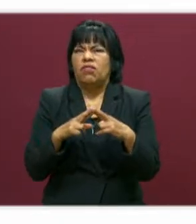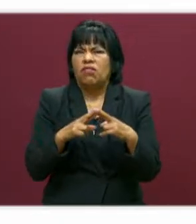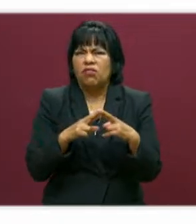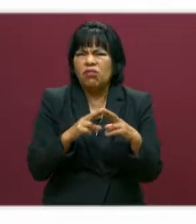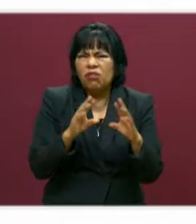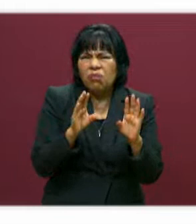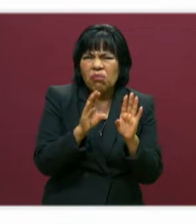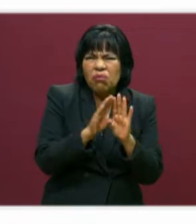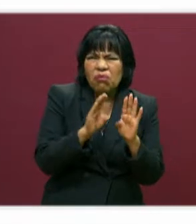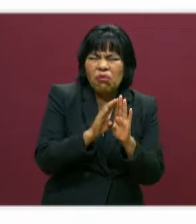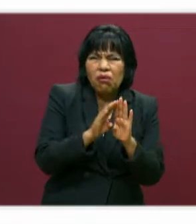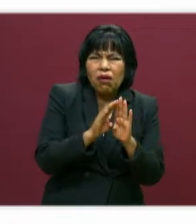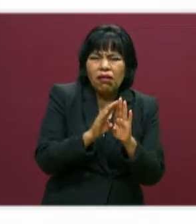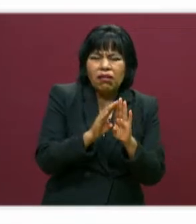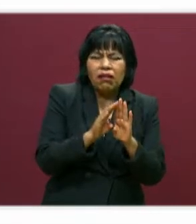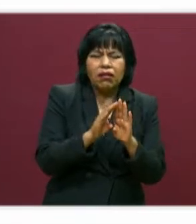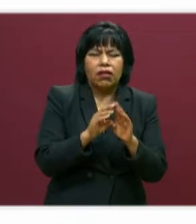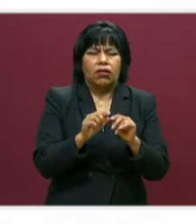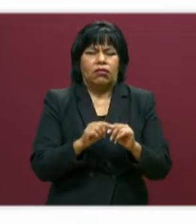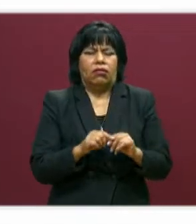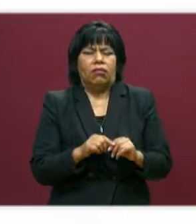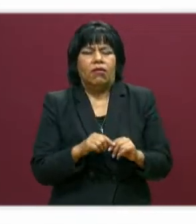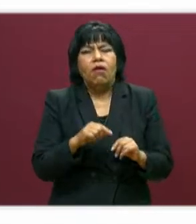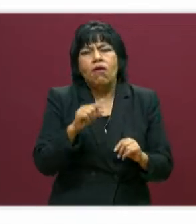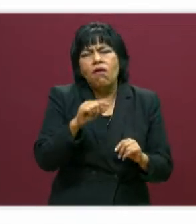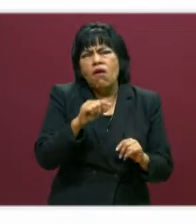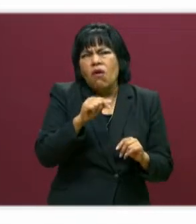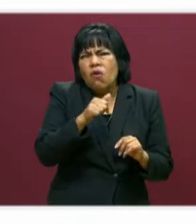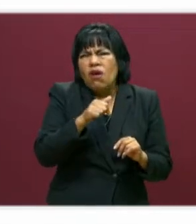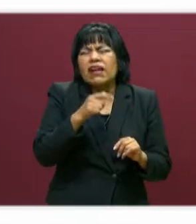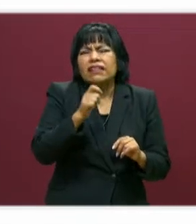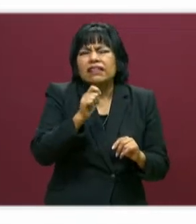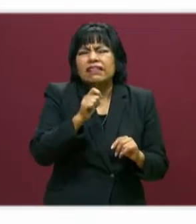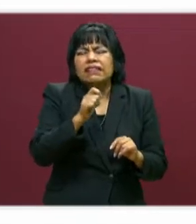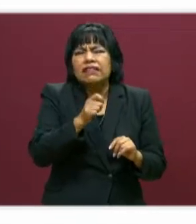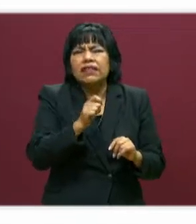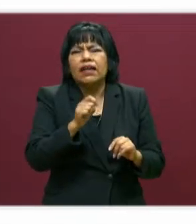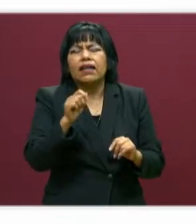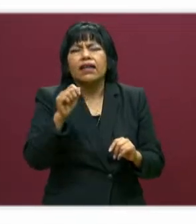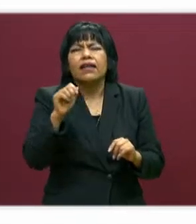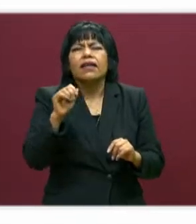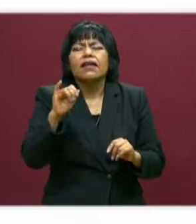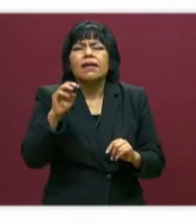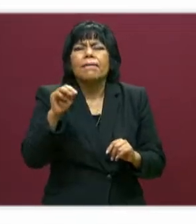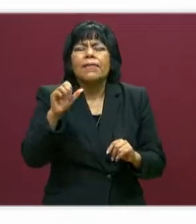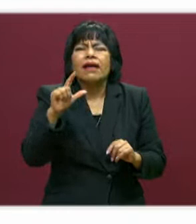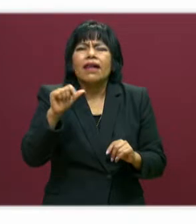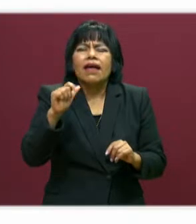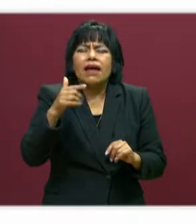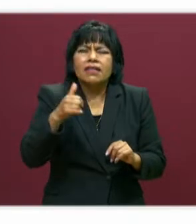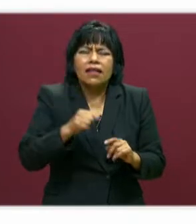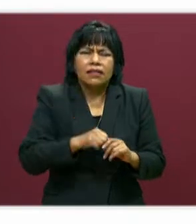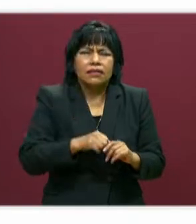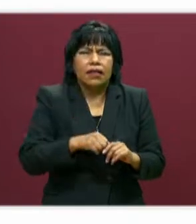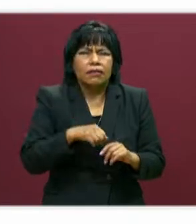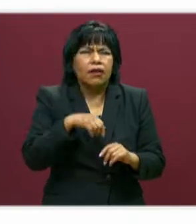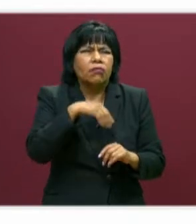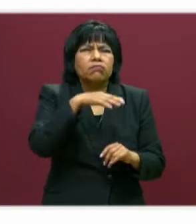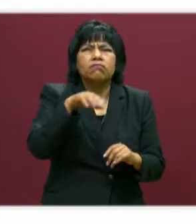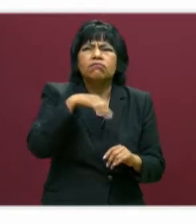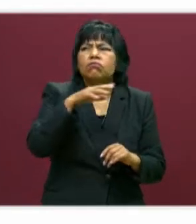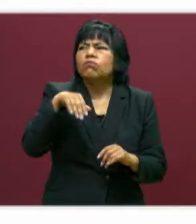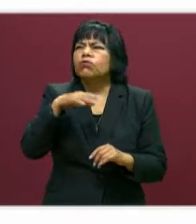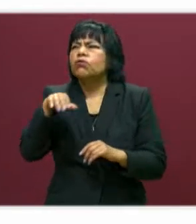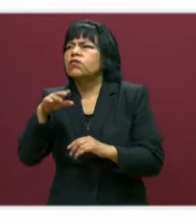Sherpa. Un Sherpa es un guía. En el Himalaya había guías que llevan a los exploradores. Pero ¿quiénes